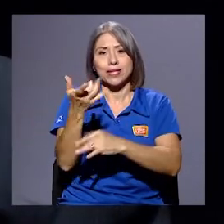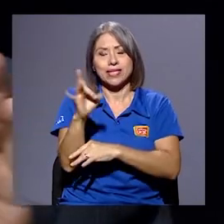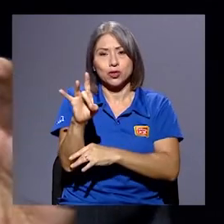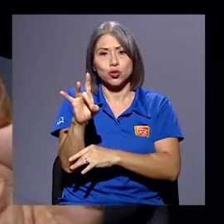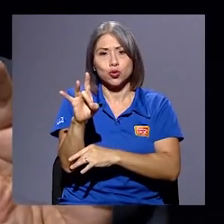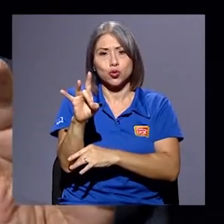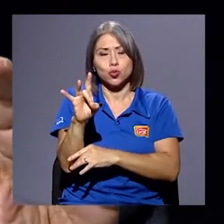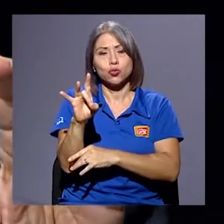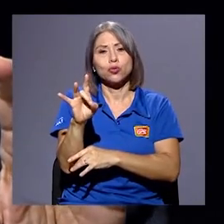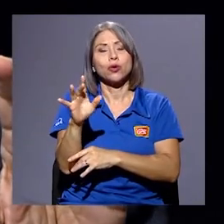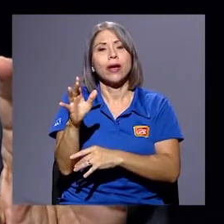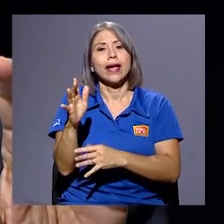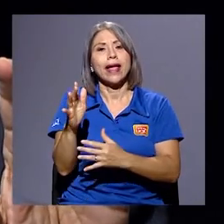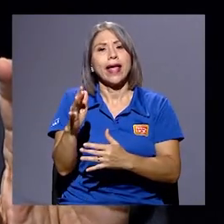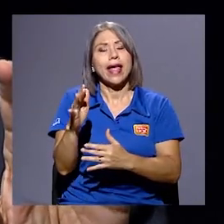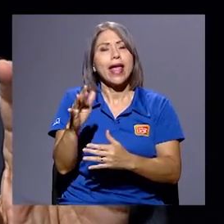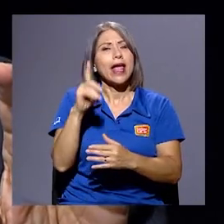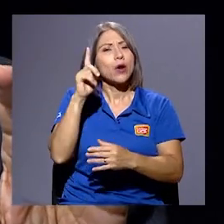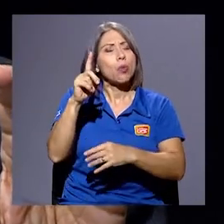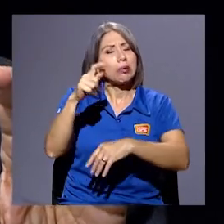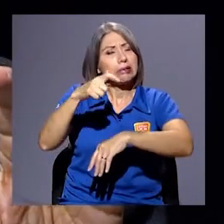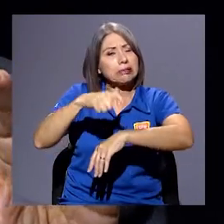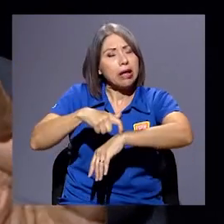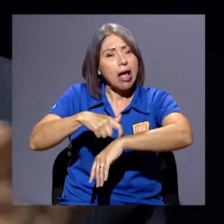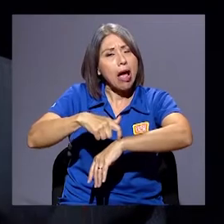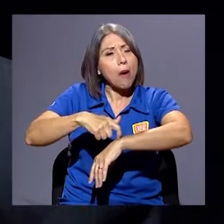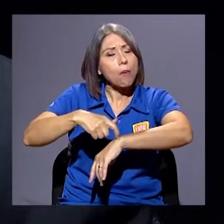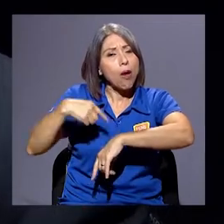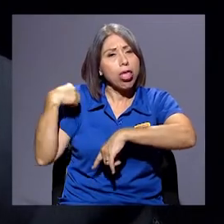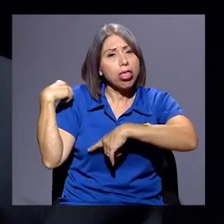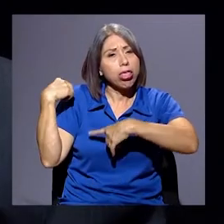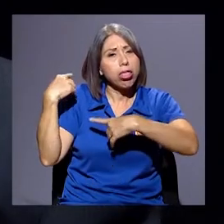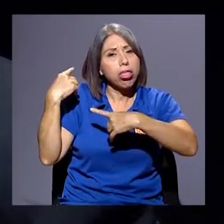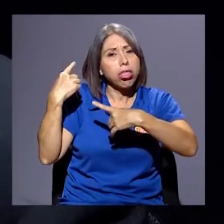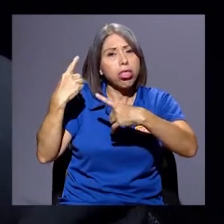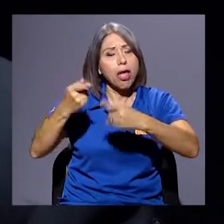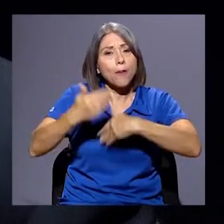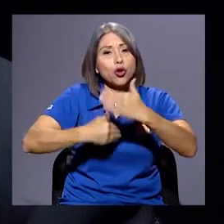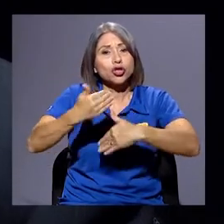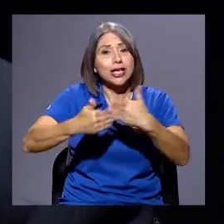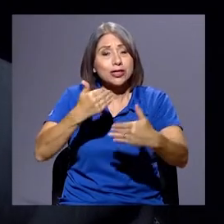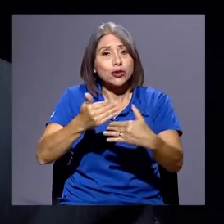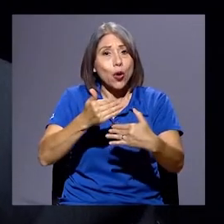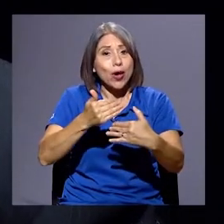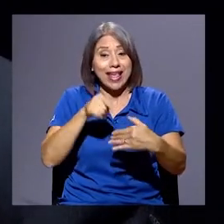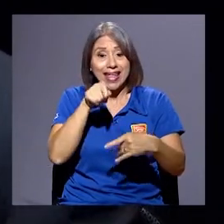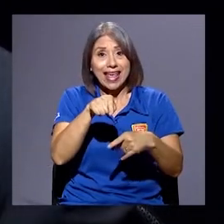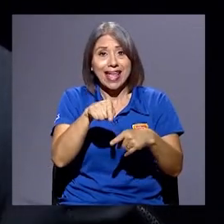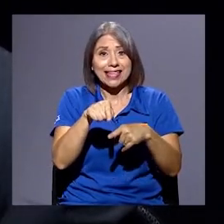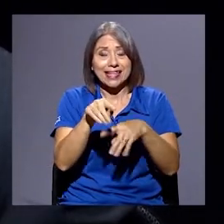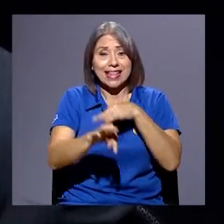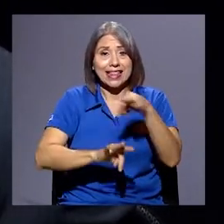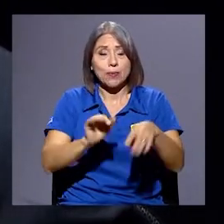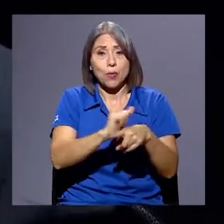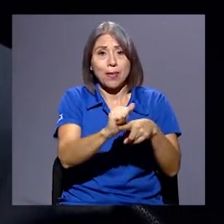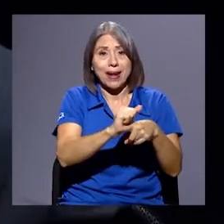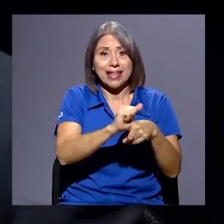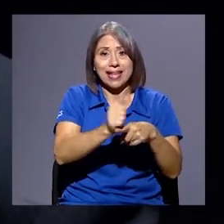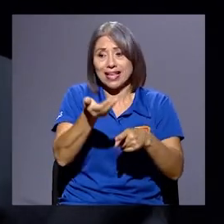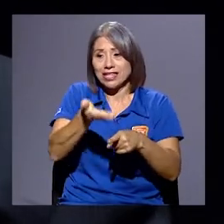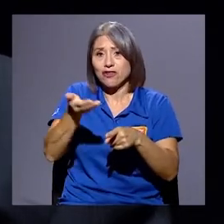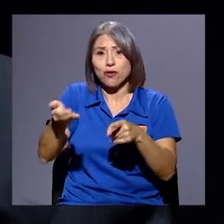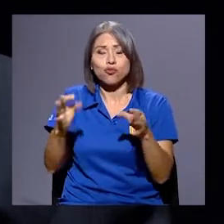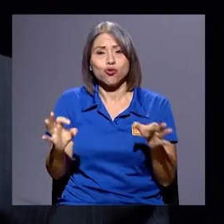proceso que vincula este tipo de prácticas y de recursos que sí es un tema